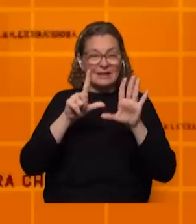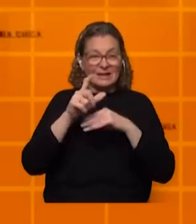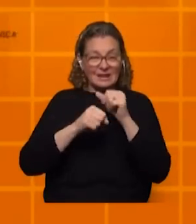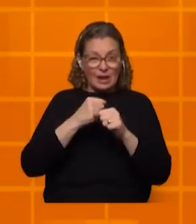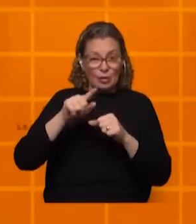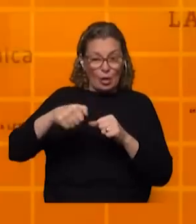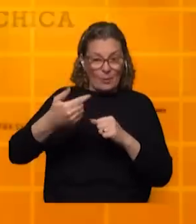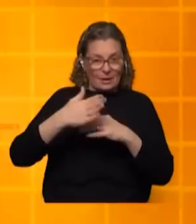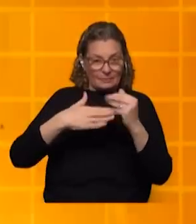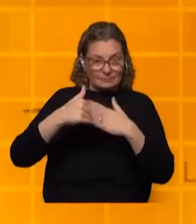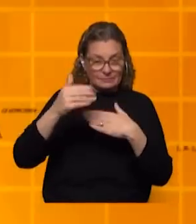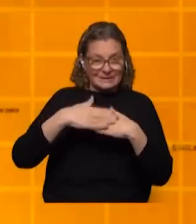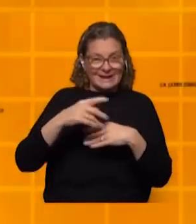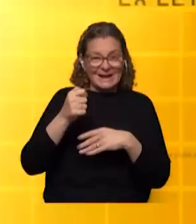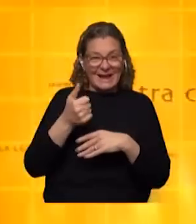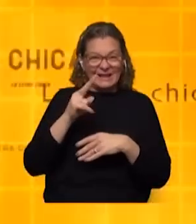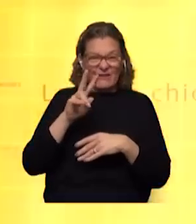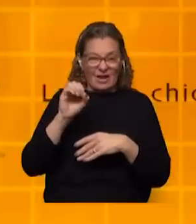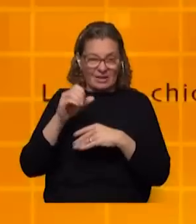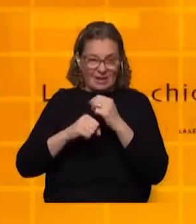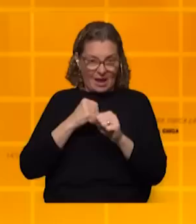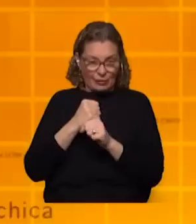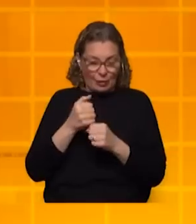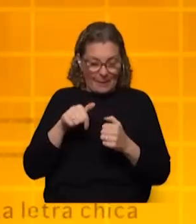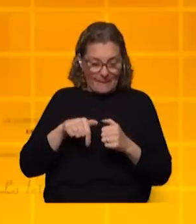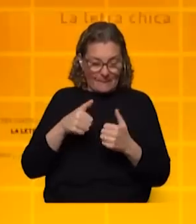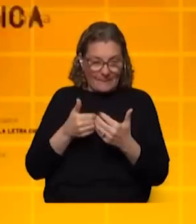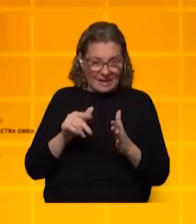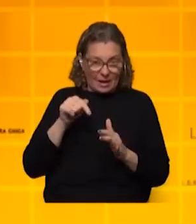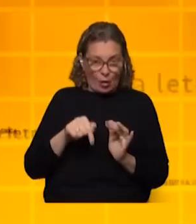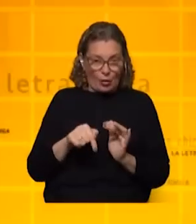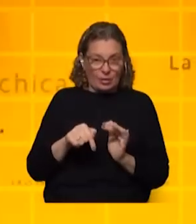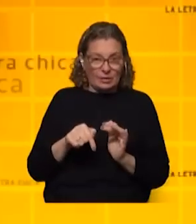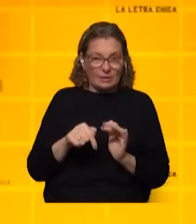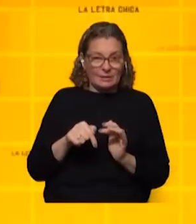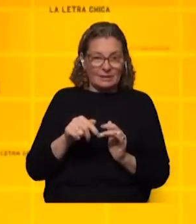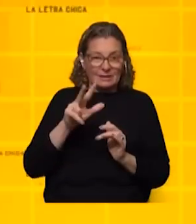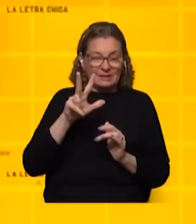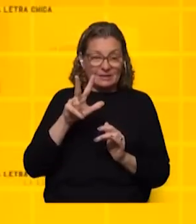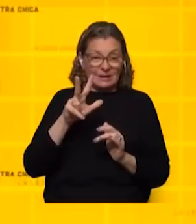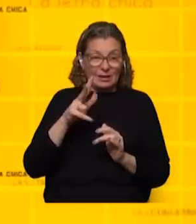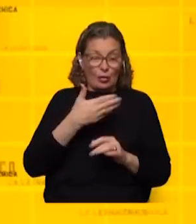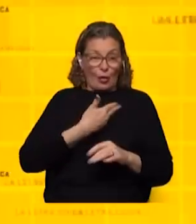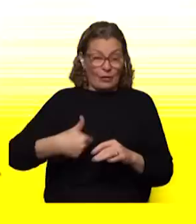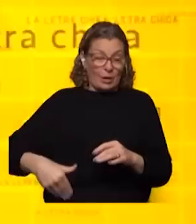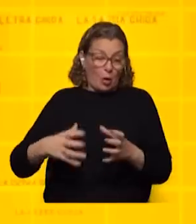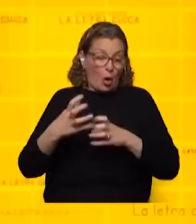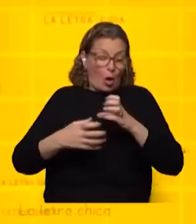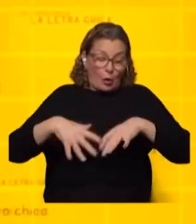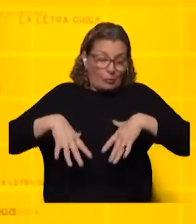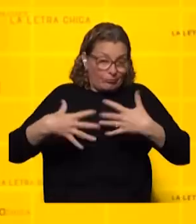después de la obra o sea 18 casi 20 años del punto de partida que es hoy eso va a atravesar tres periodos de gobierno del color que sea